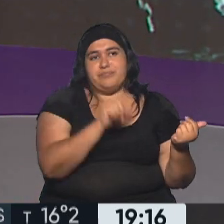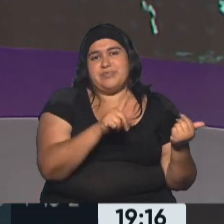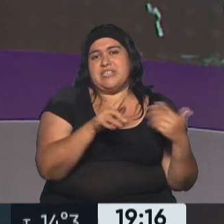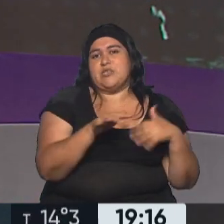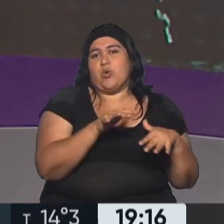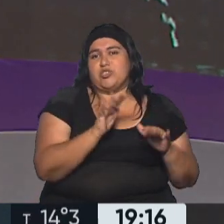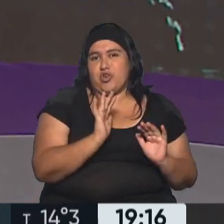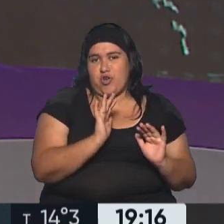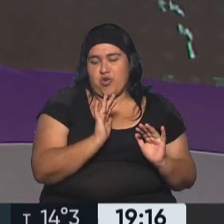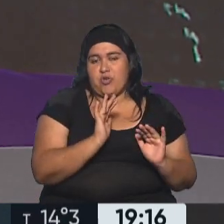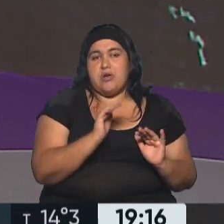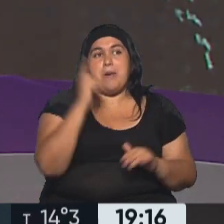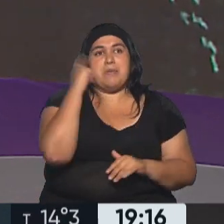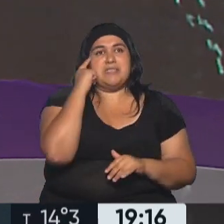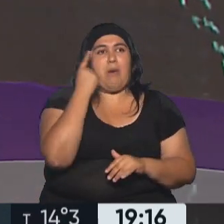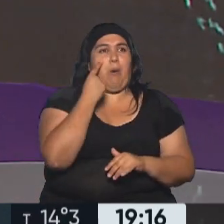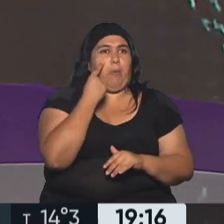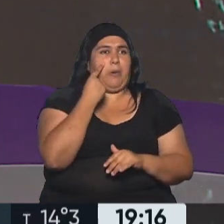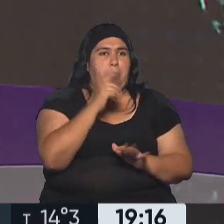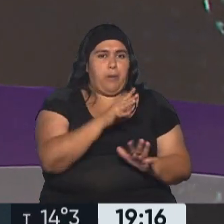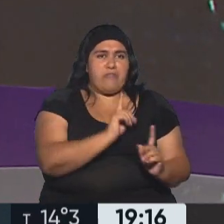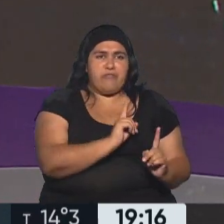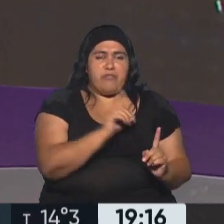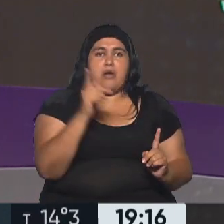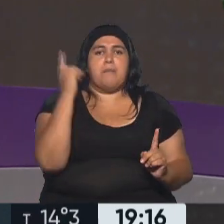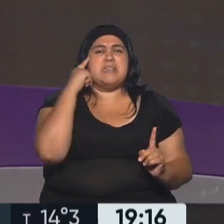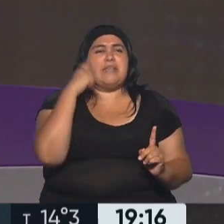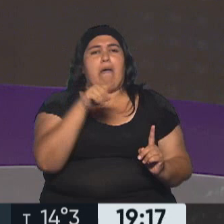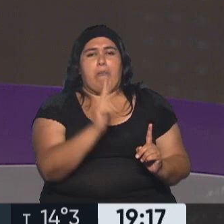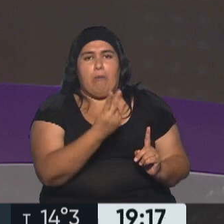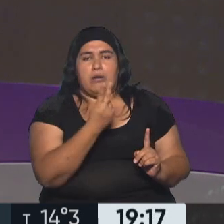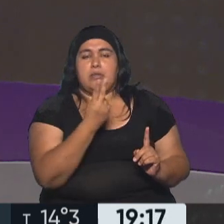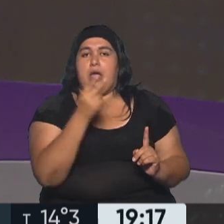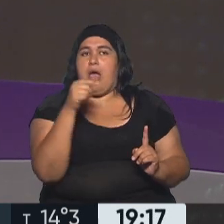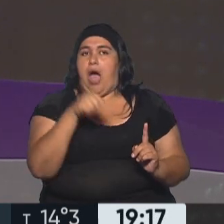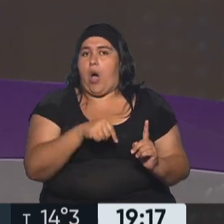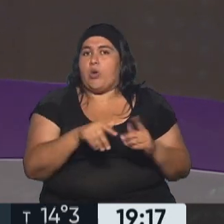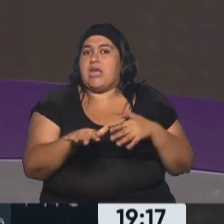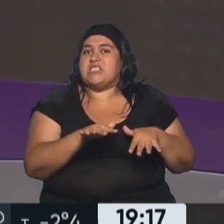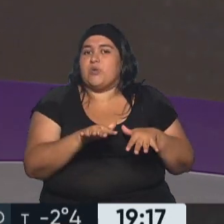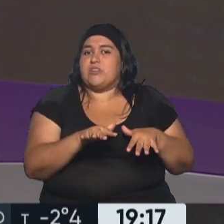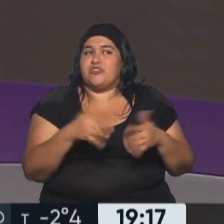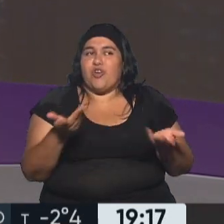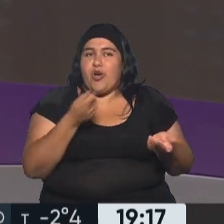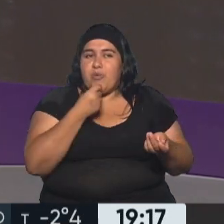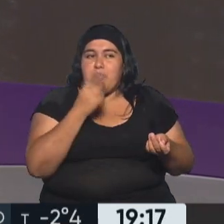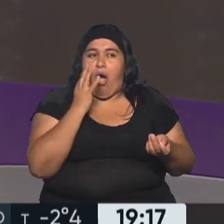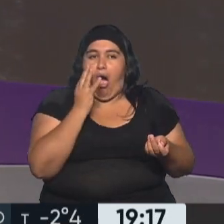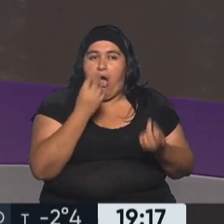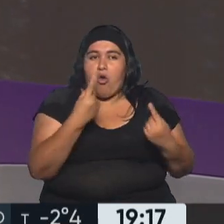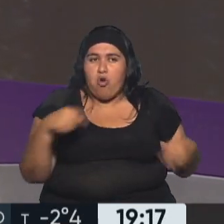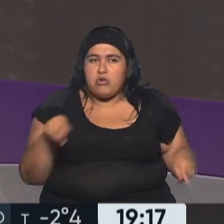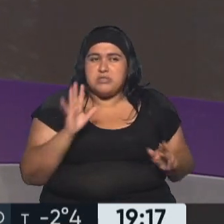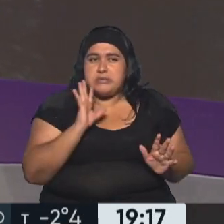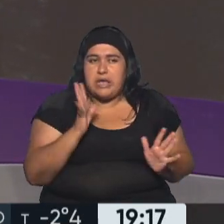pareciera viva. Cuando ya muchos perdían las esperanzas. Pero, a partir de ahora, es una situación... Si no hay delito, de